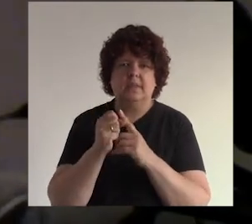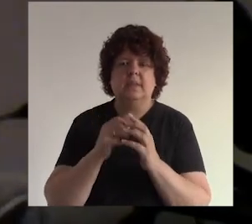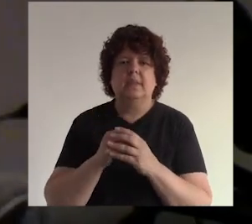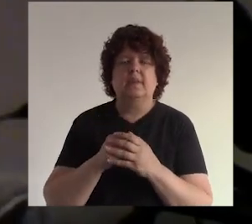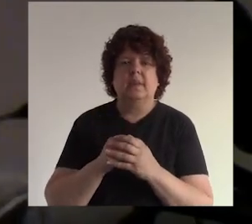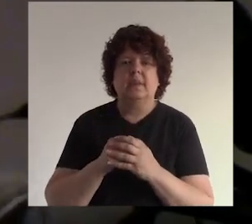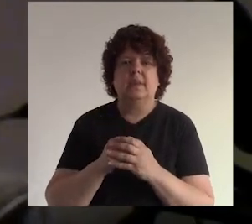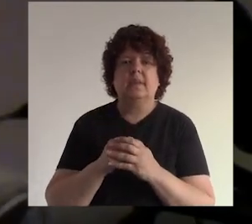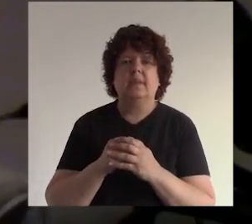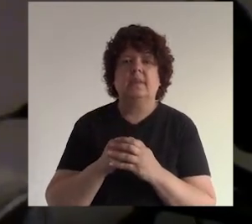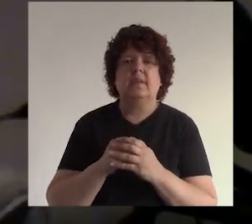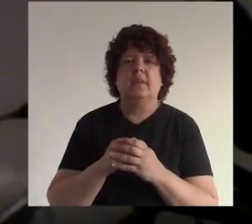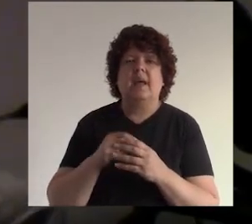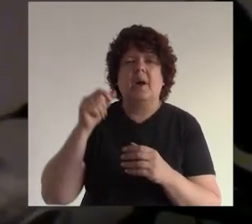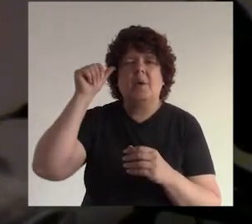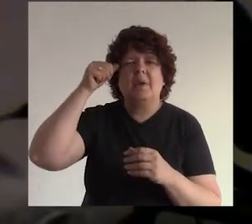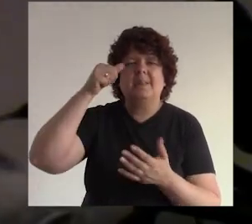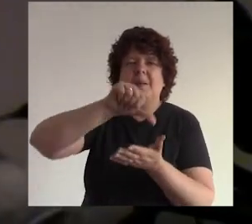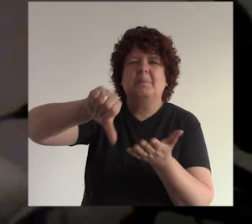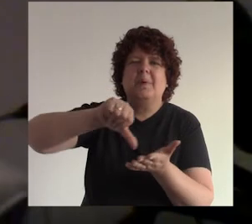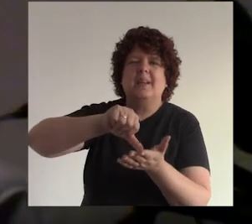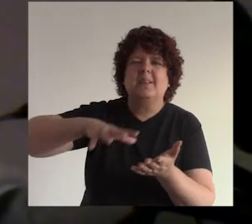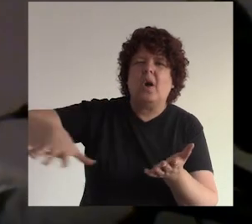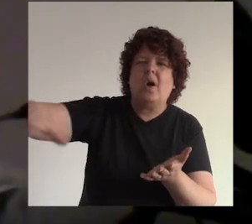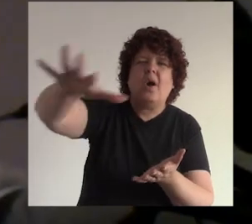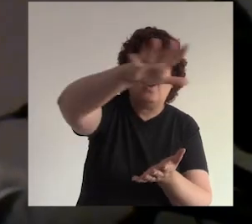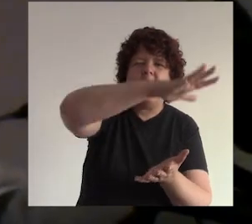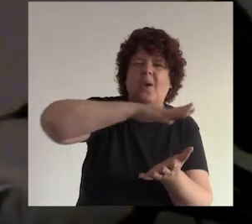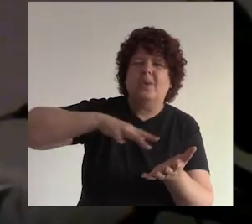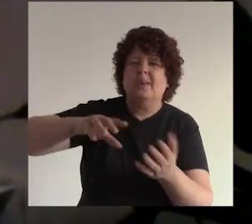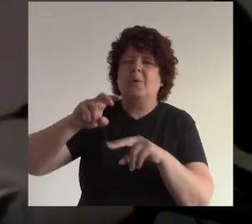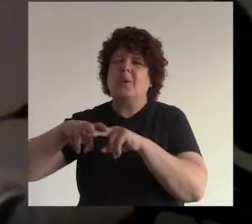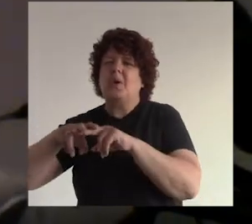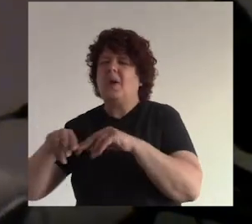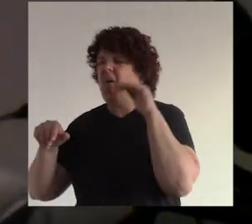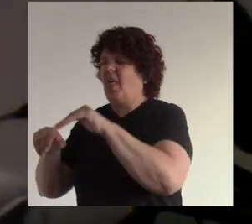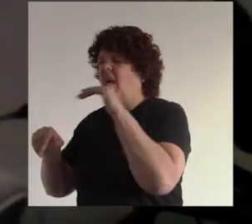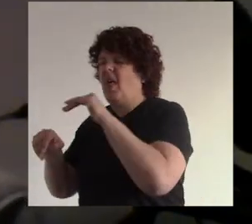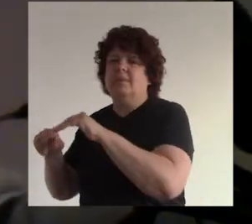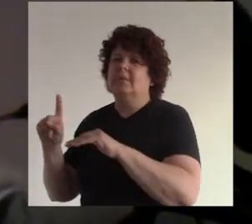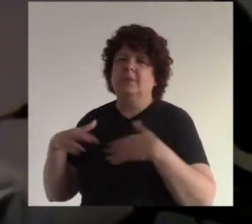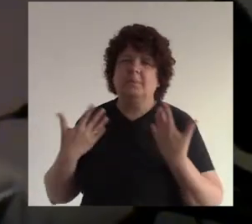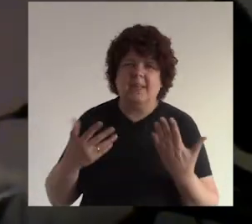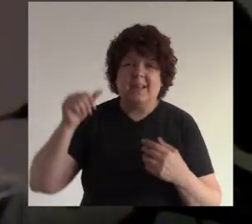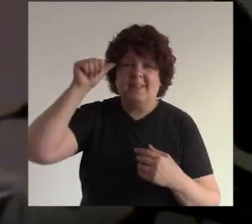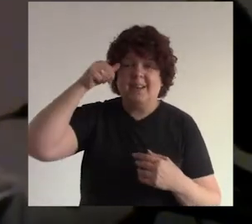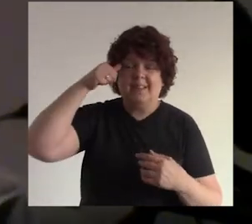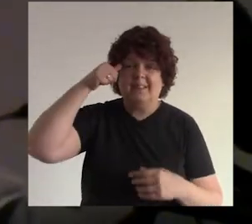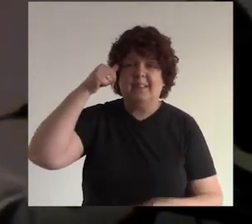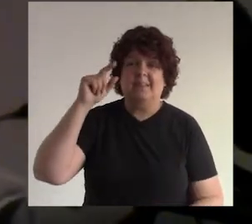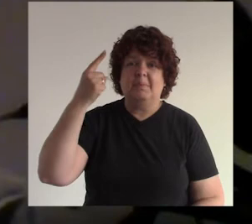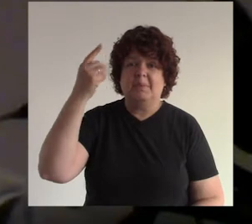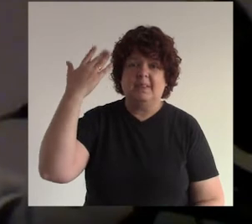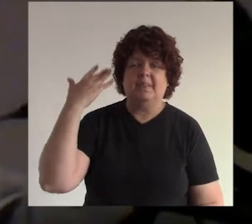ok el parque donde están todos ahí pasando un día bonito y nosotros no podemos llegar a interrumpir a las personas